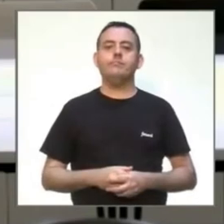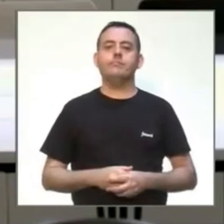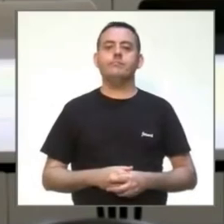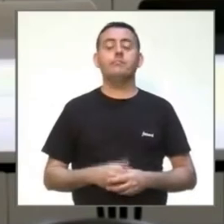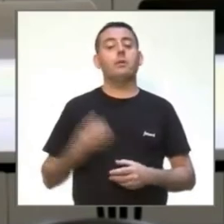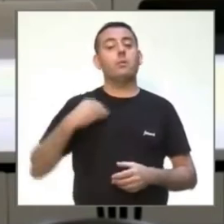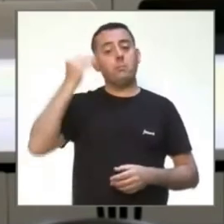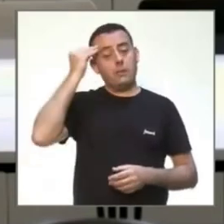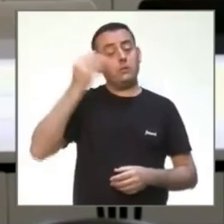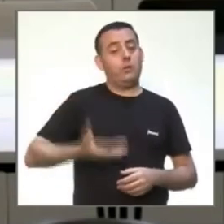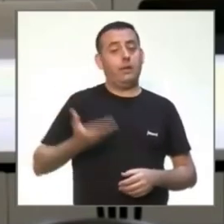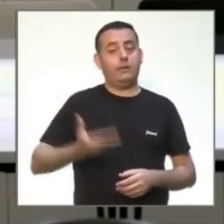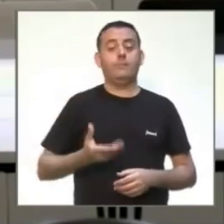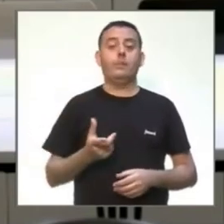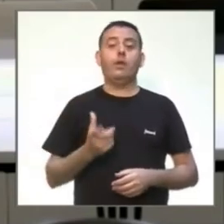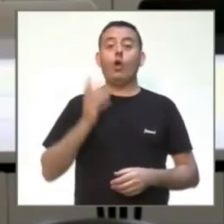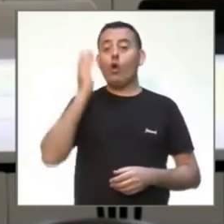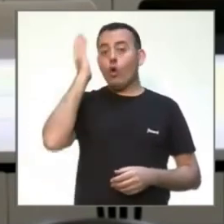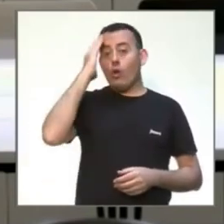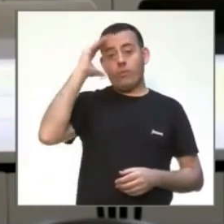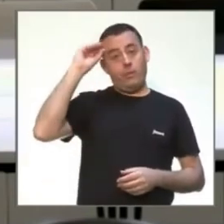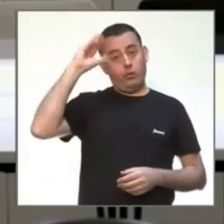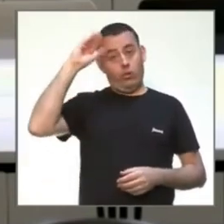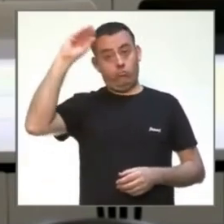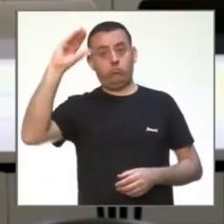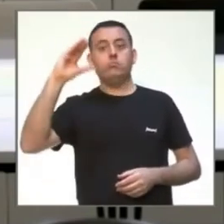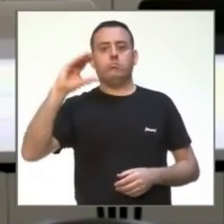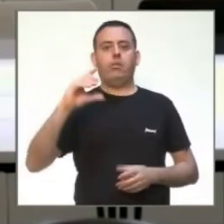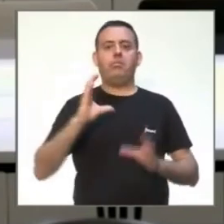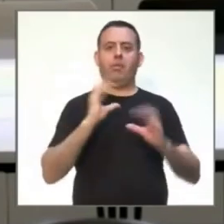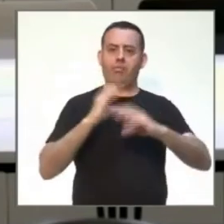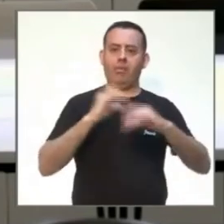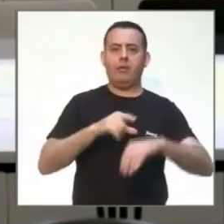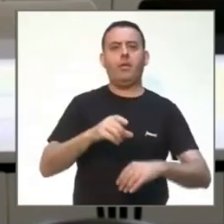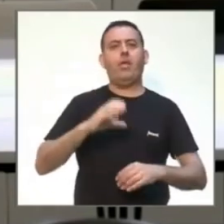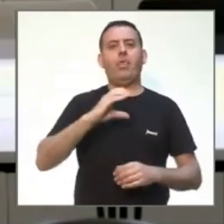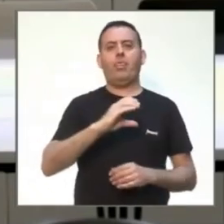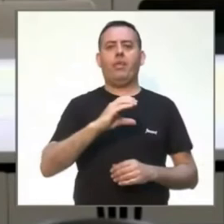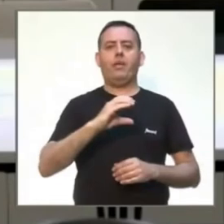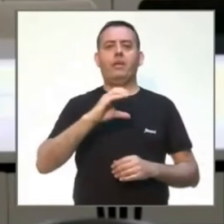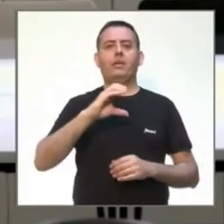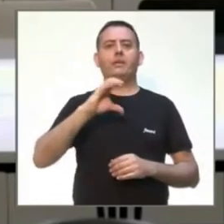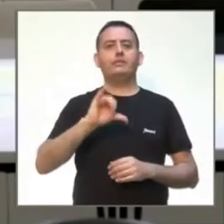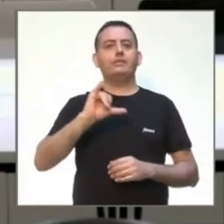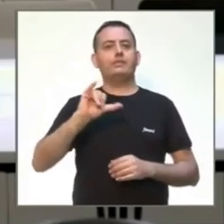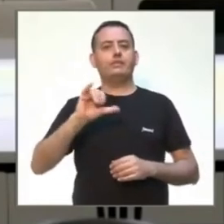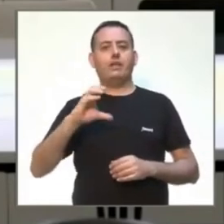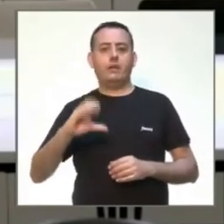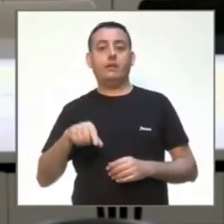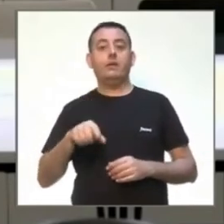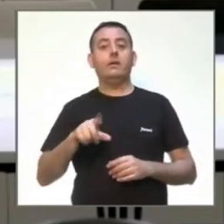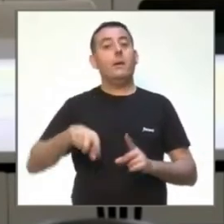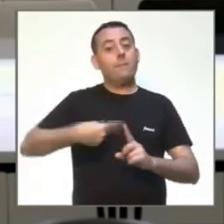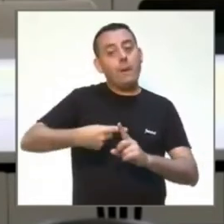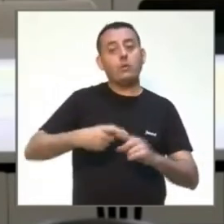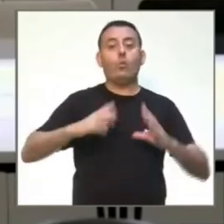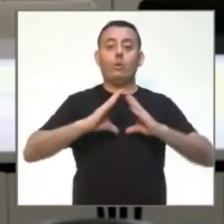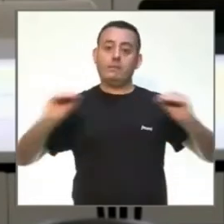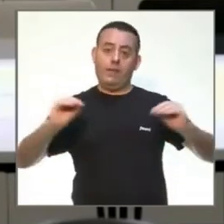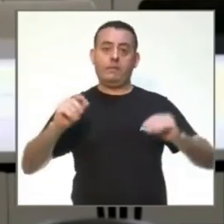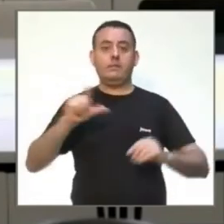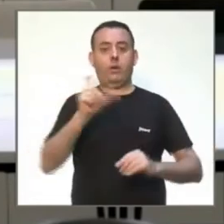científico generado por el CSIC en este caso en colaboración con universidades de la comunidad valenciana y de Murcia.